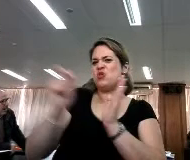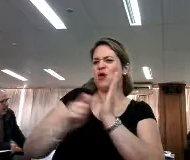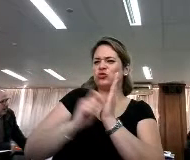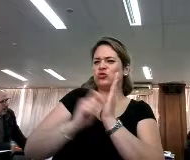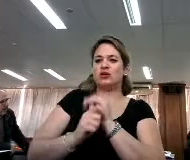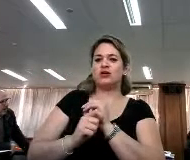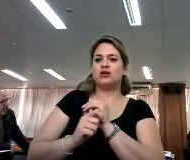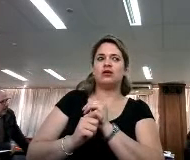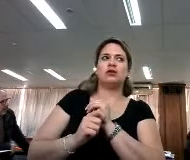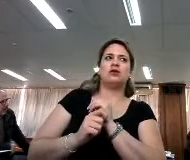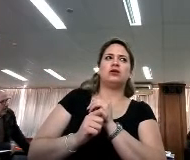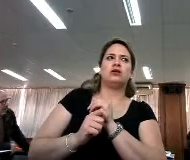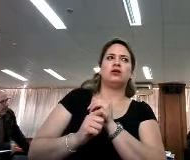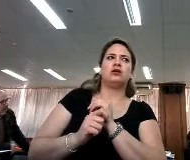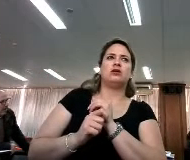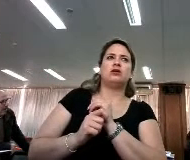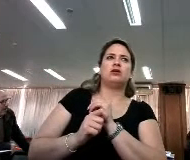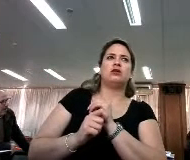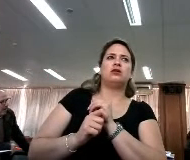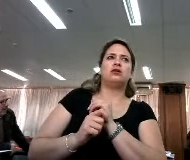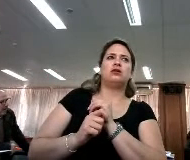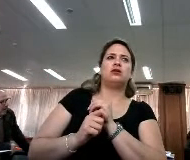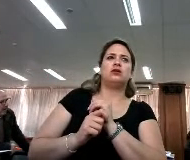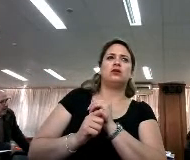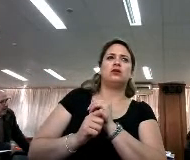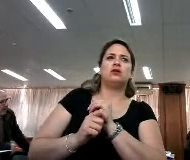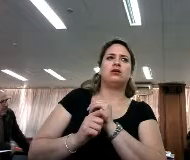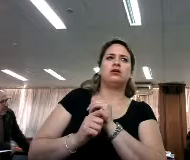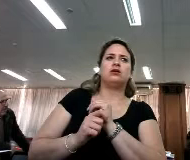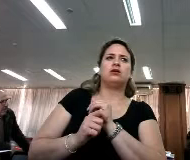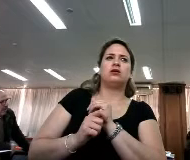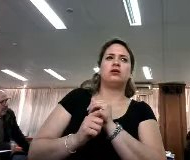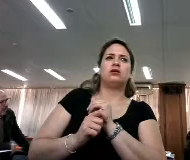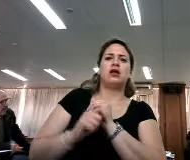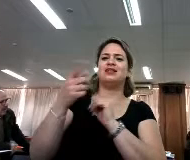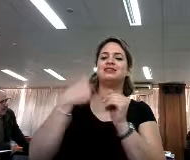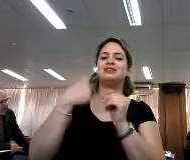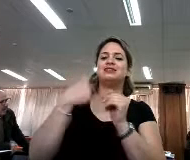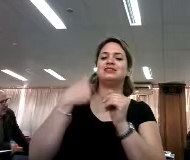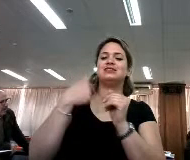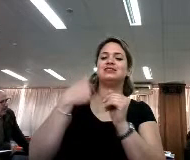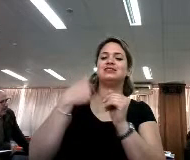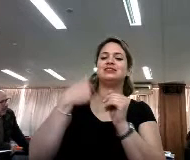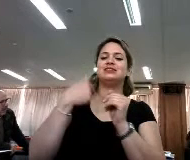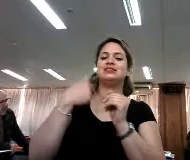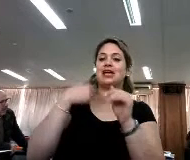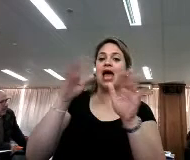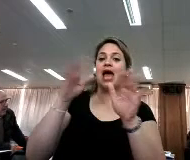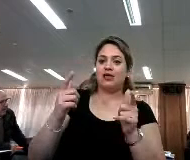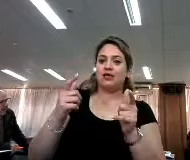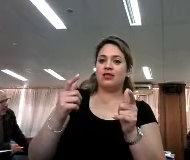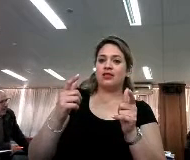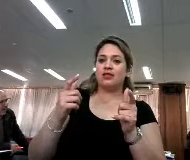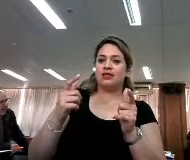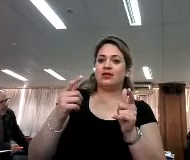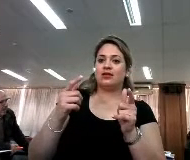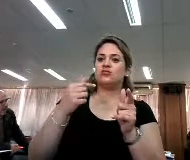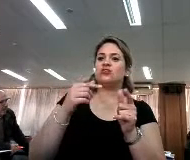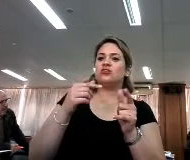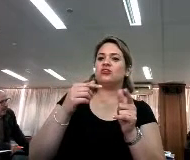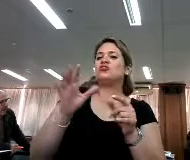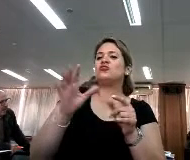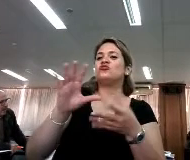la galaxia que inventó Gutenberg se está ampliando, no está mermando, sino todo lo contrario, está ofreciendo nuevas